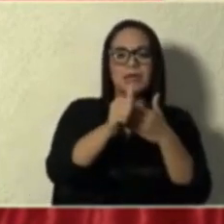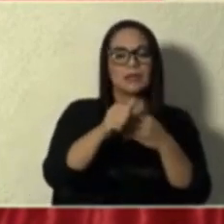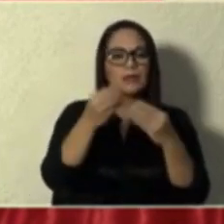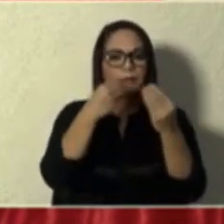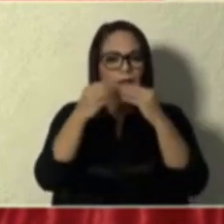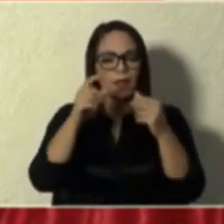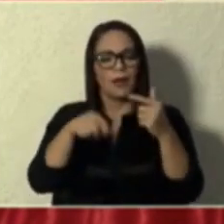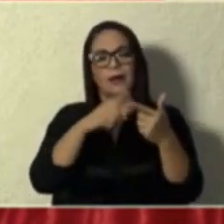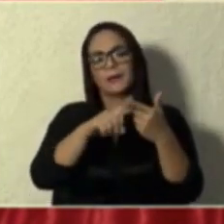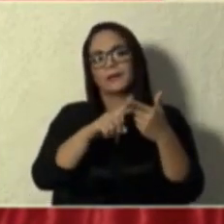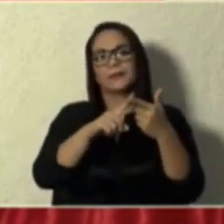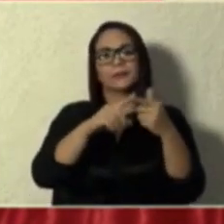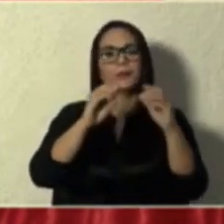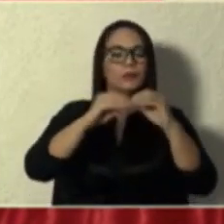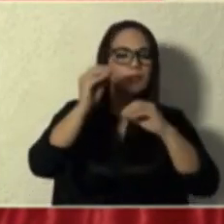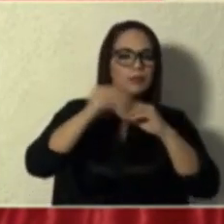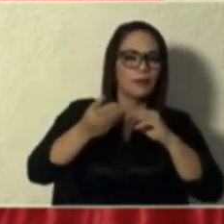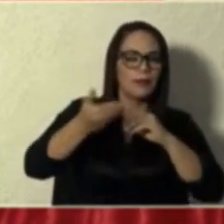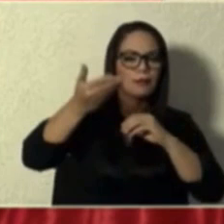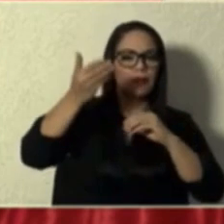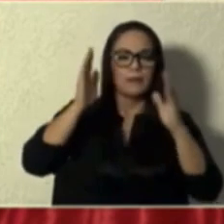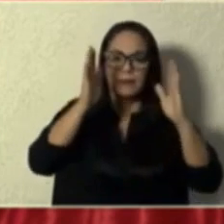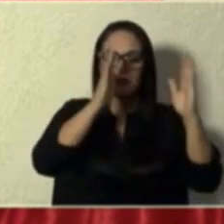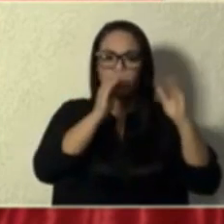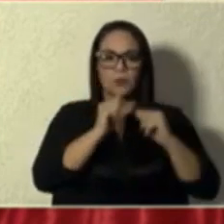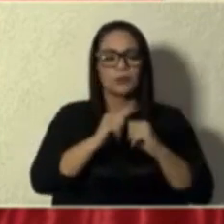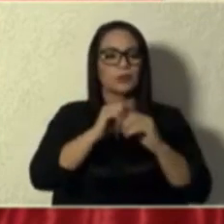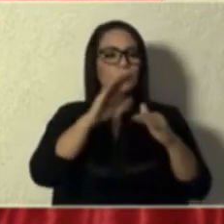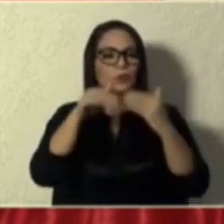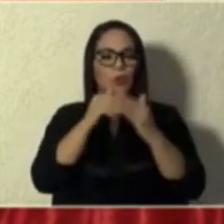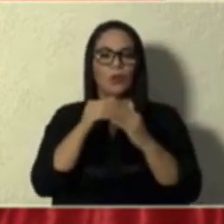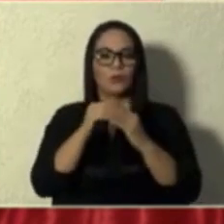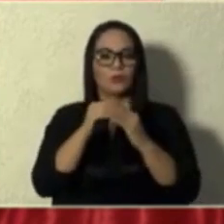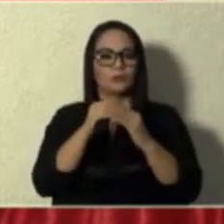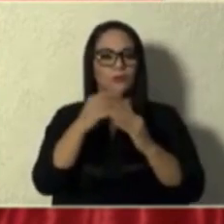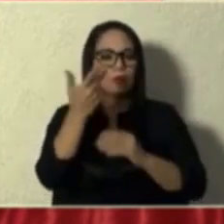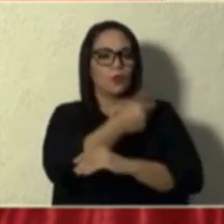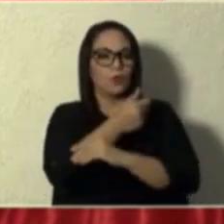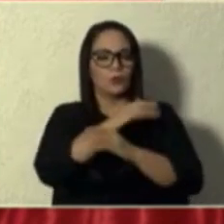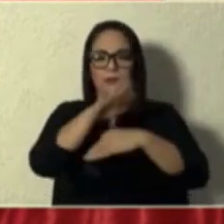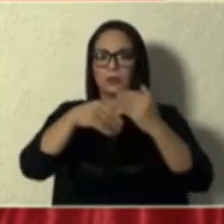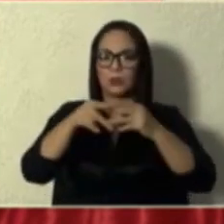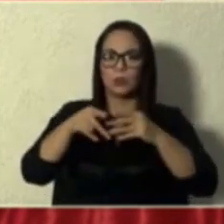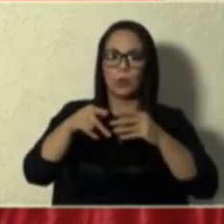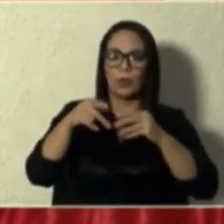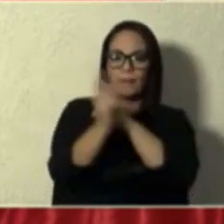Aumento de porcentajes de cobertura del esquema básico de vacunas a nivel nacional.